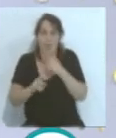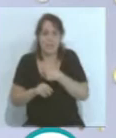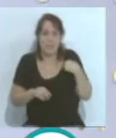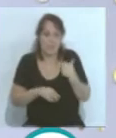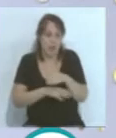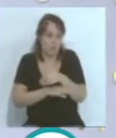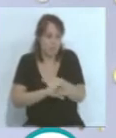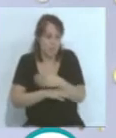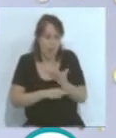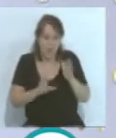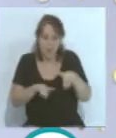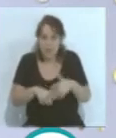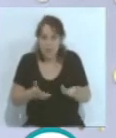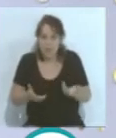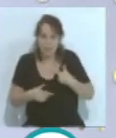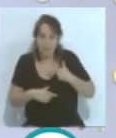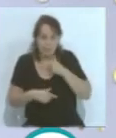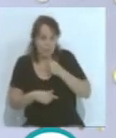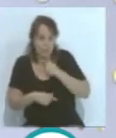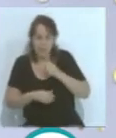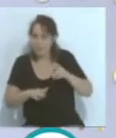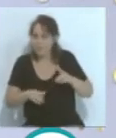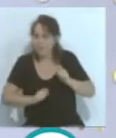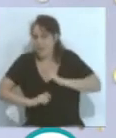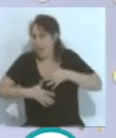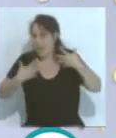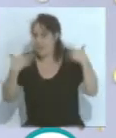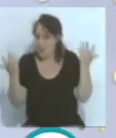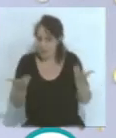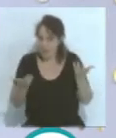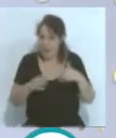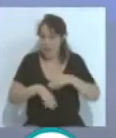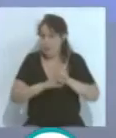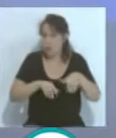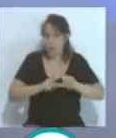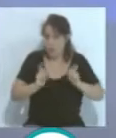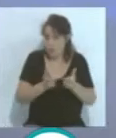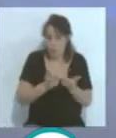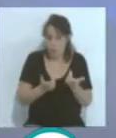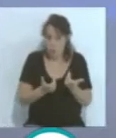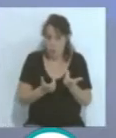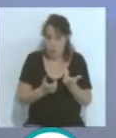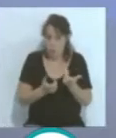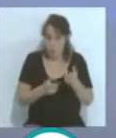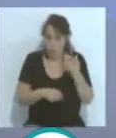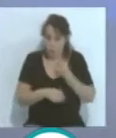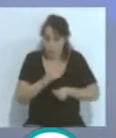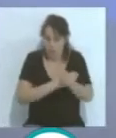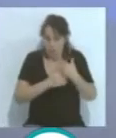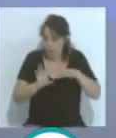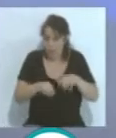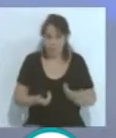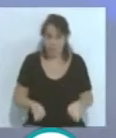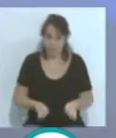la calle a mí me gusta y me da alegría, ¿no? Al final es el equipo de la ciudad. Claro, y sobre todo en una ciudad pequeña como esta, cuando ve a una